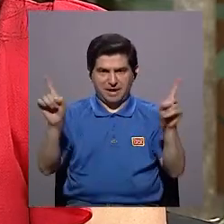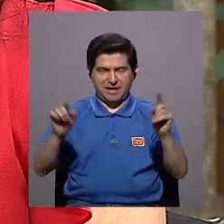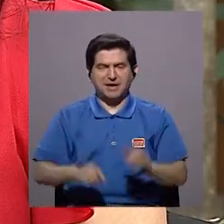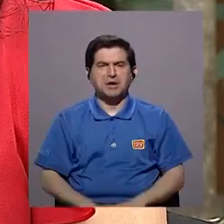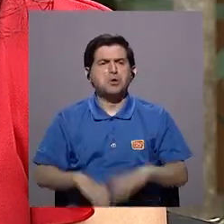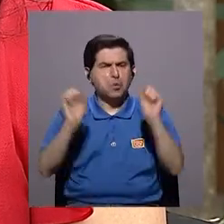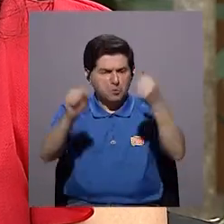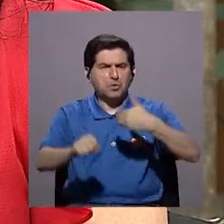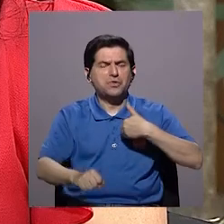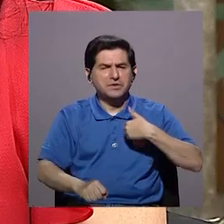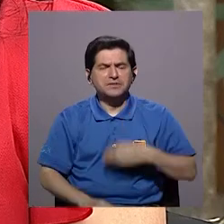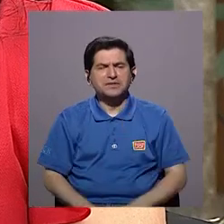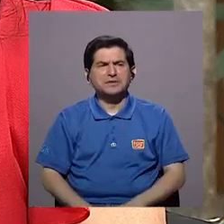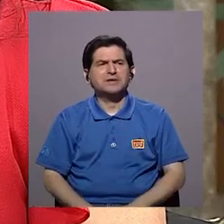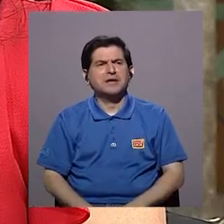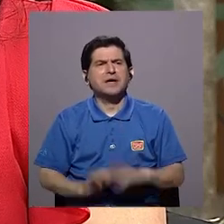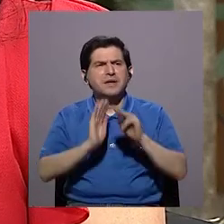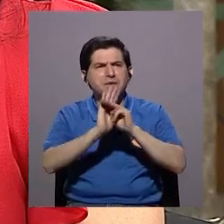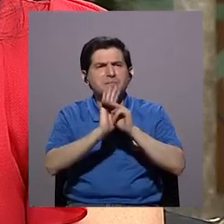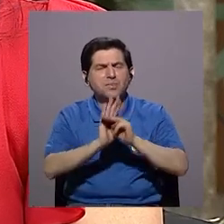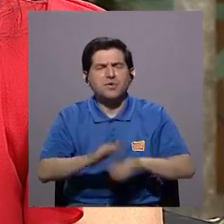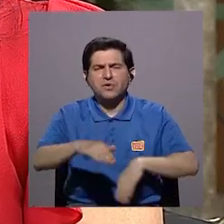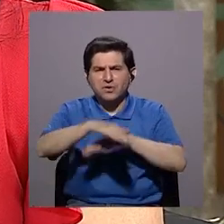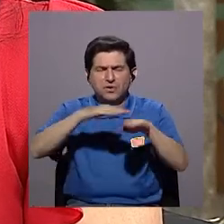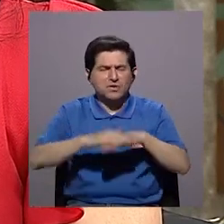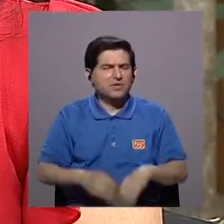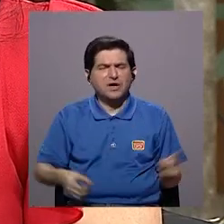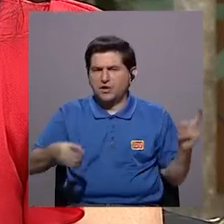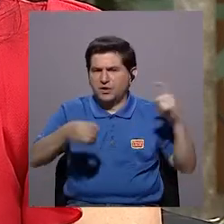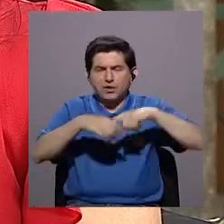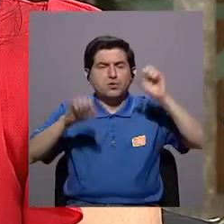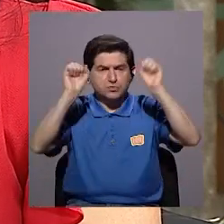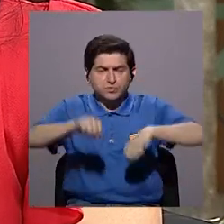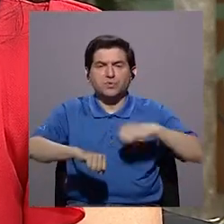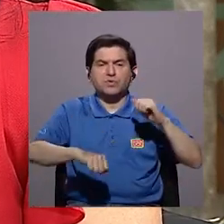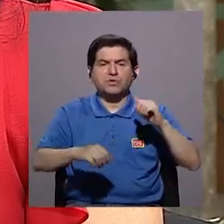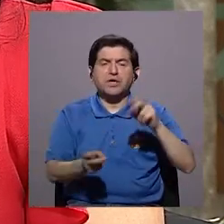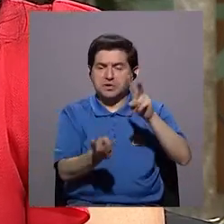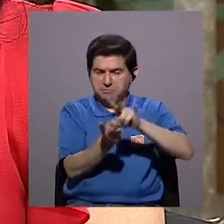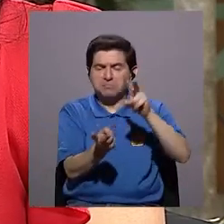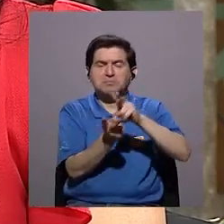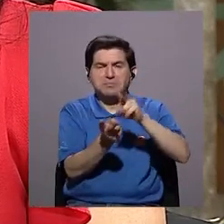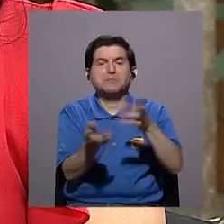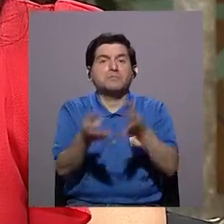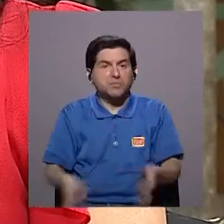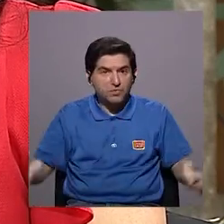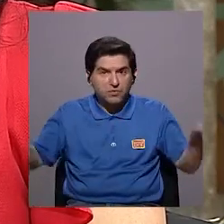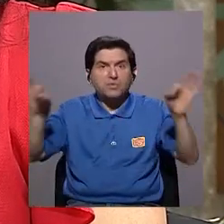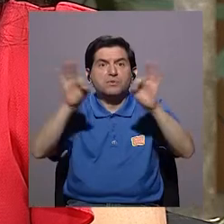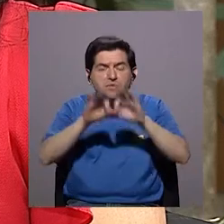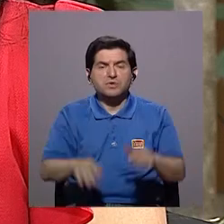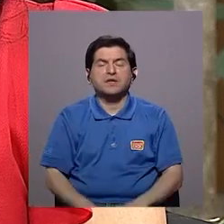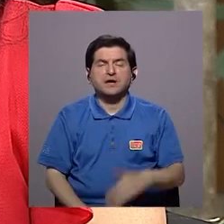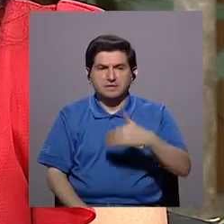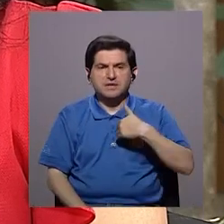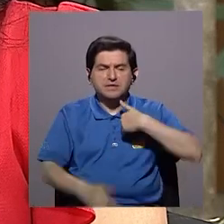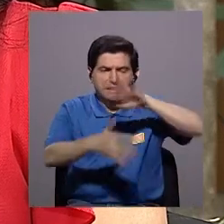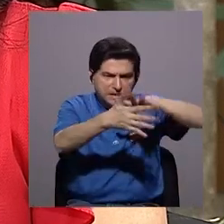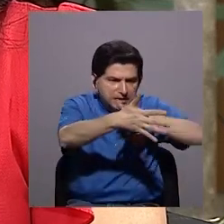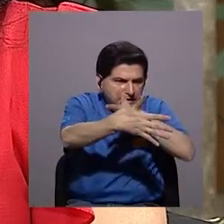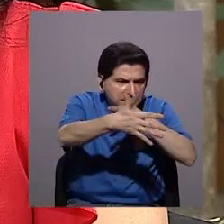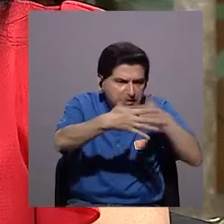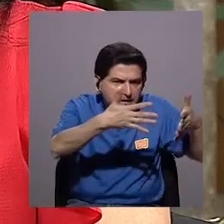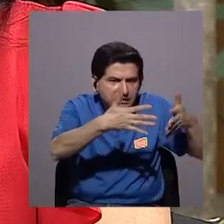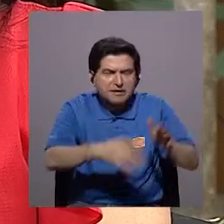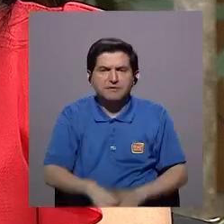Sin embargo, podemos tener patrones básicos de infertilidad, que en esos días sí se puede mantener relaciones. Y es importantísimo mantener una